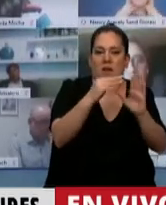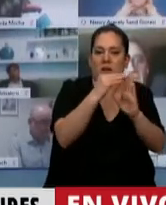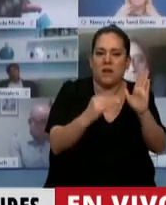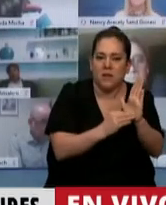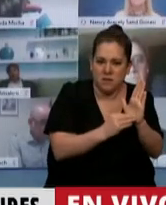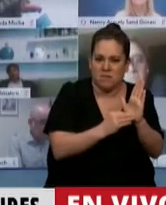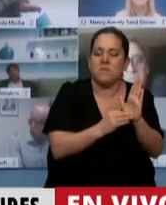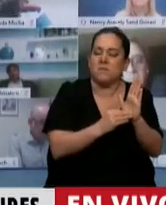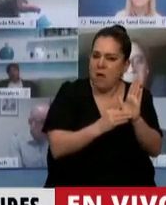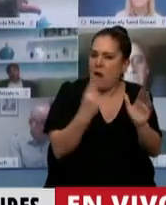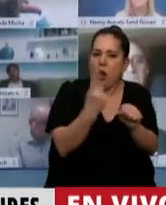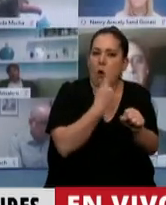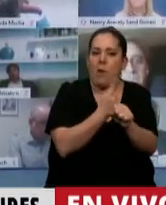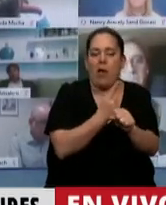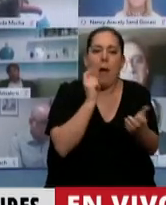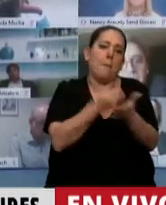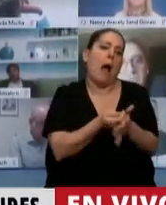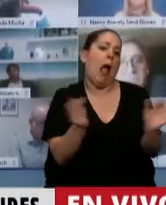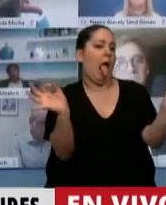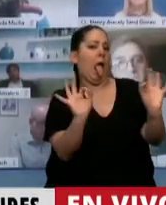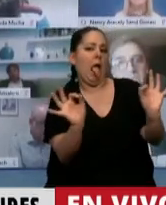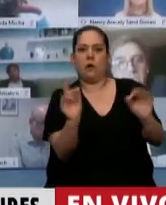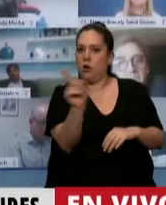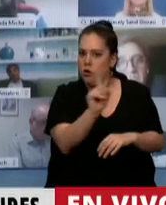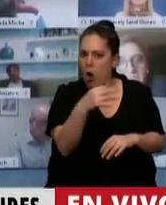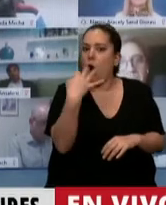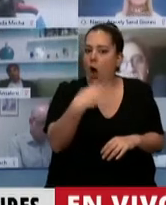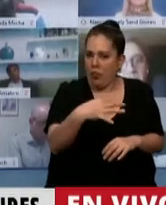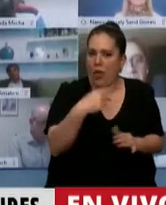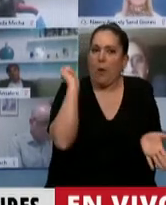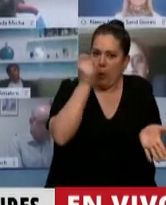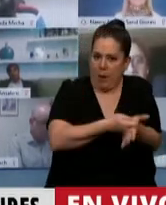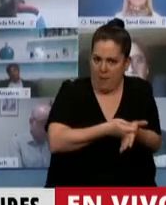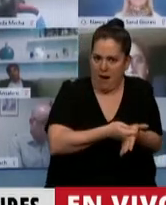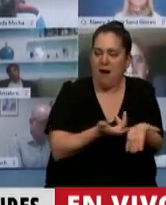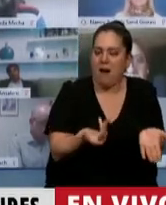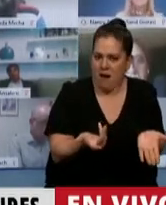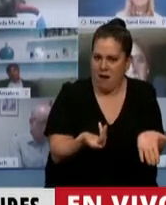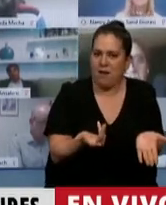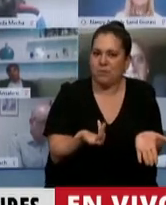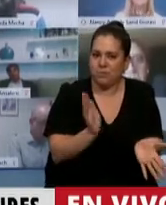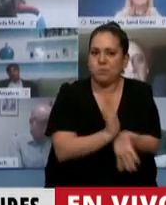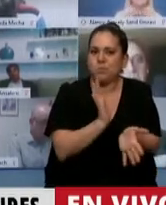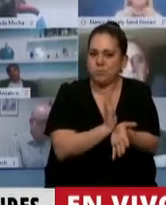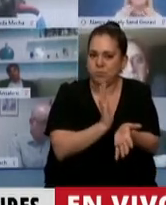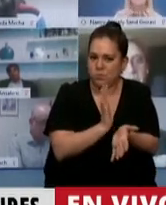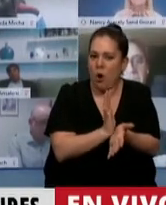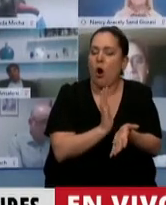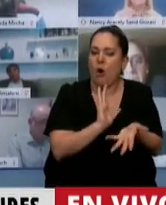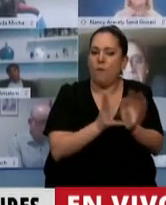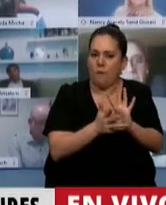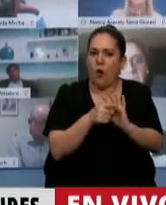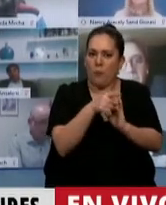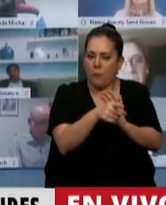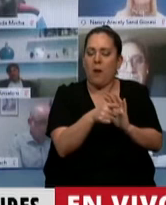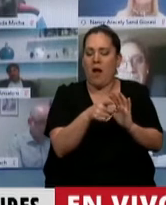eximir de pago, sino lo que estamos haciendo es un vaciamiento consciente y por eso nosotros entendemos